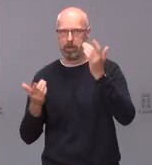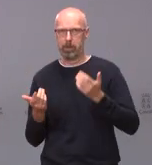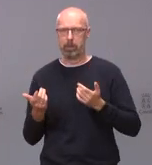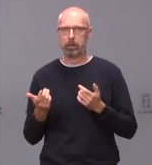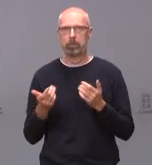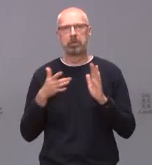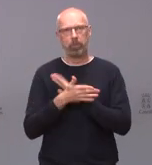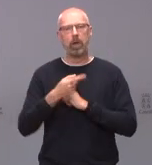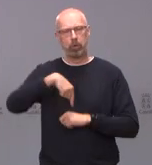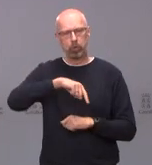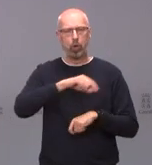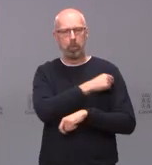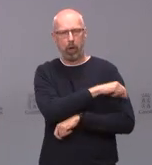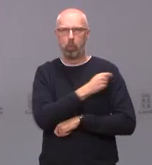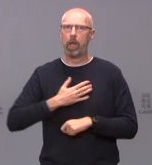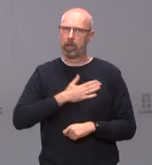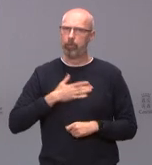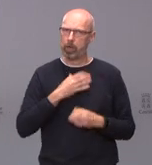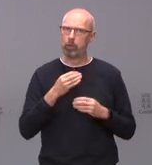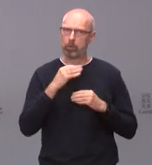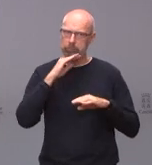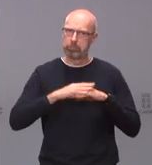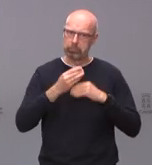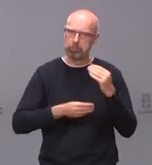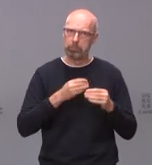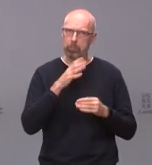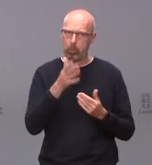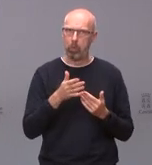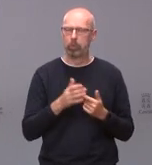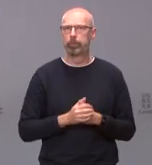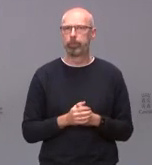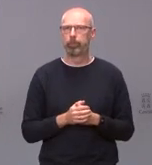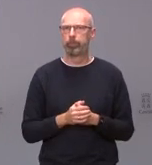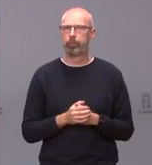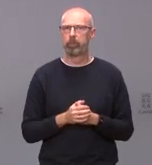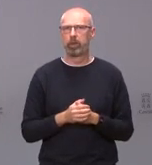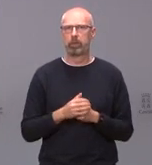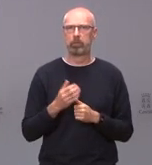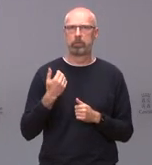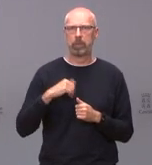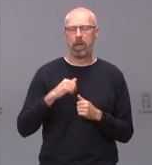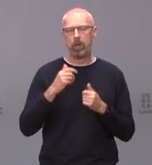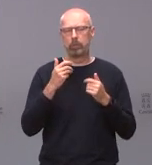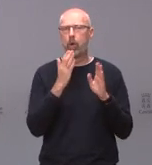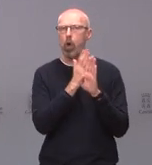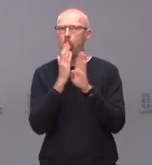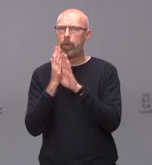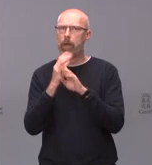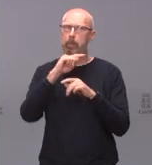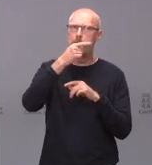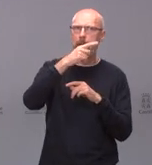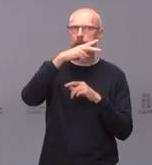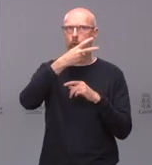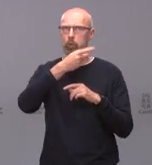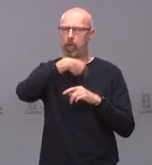estamos muy satisfechos porque nuestra cobertura poblacional insisto es la primera o la segunda depende de cuando hagamos el punto de corte